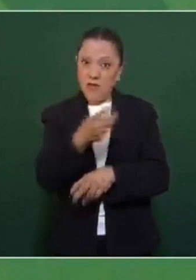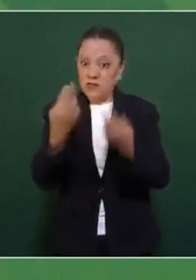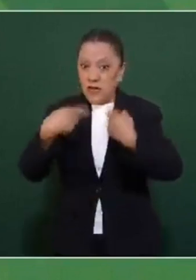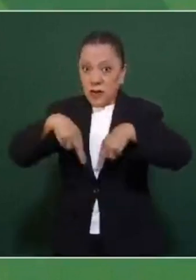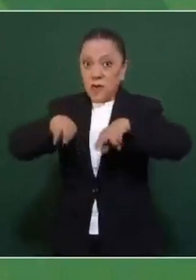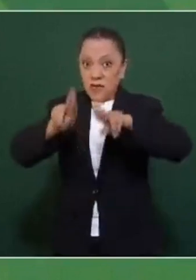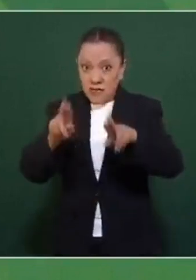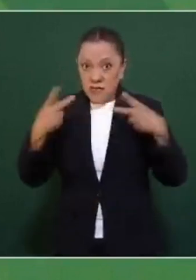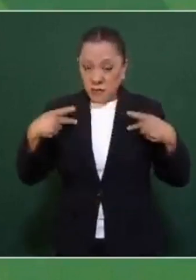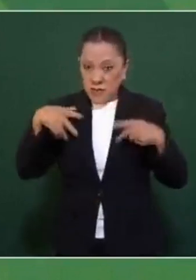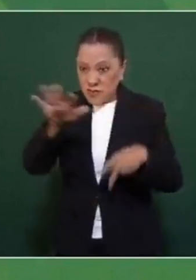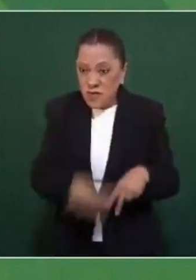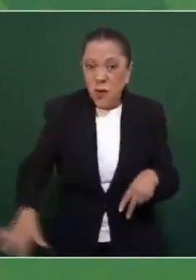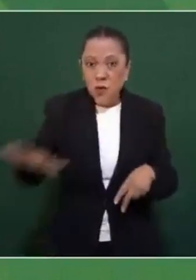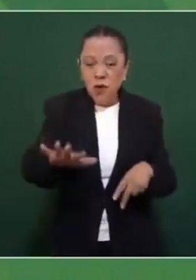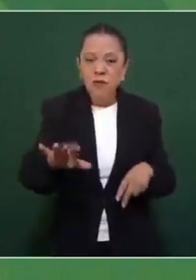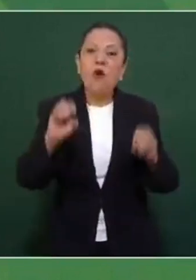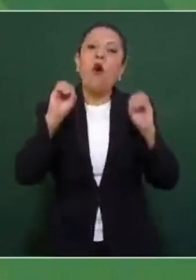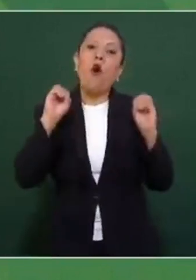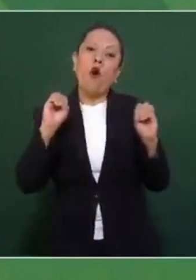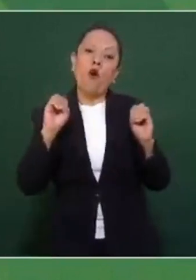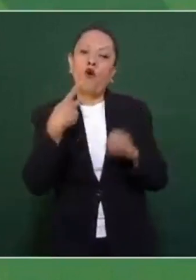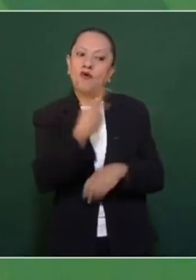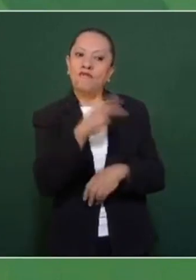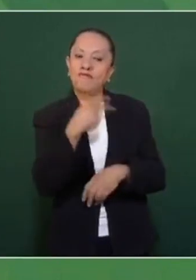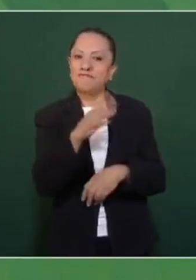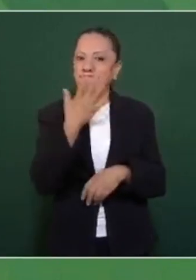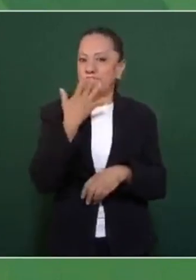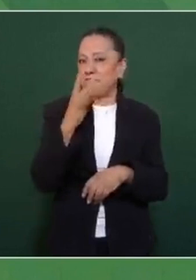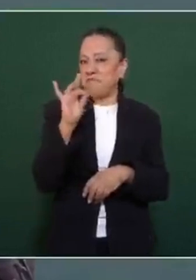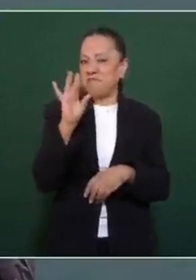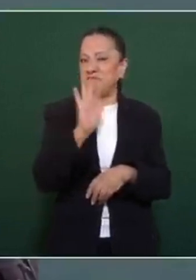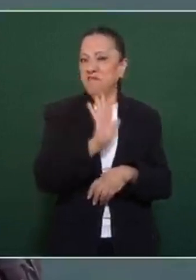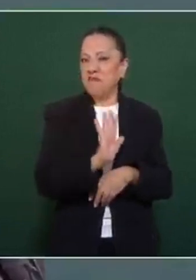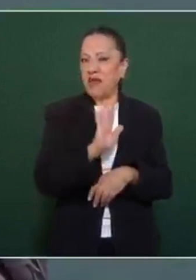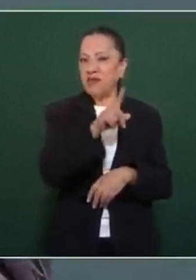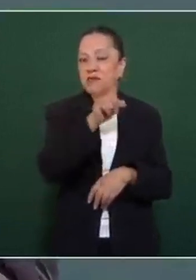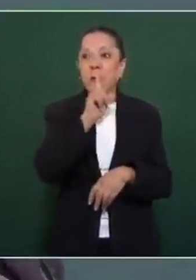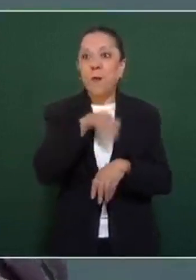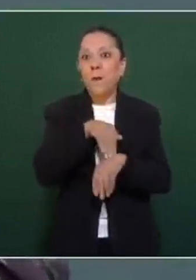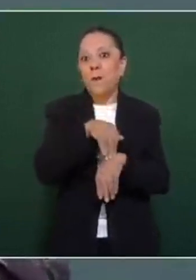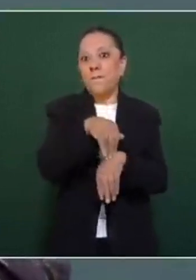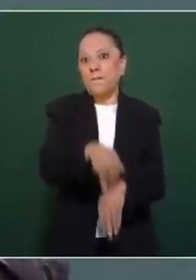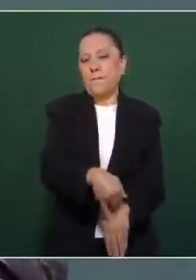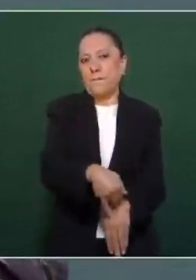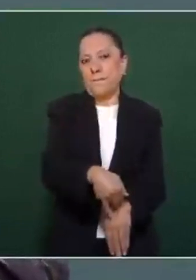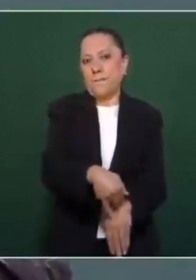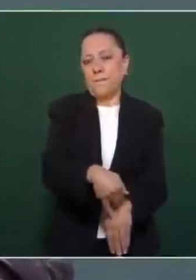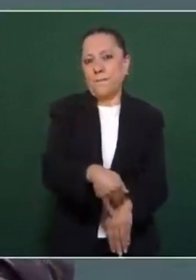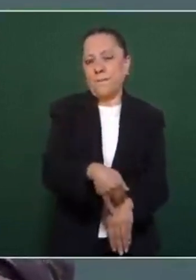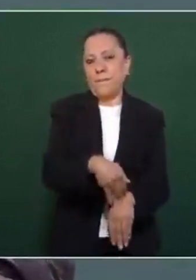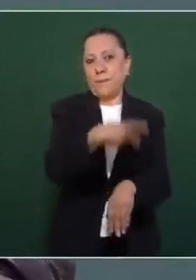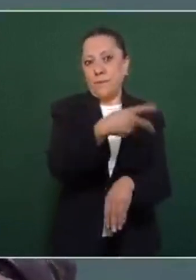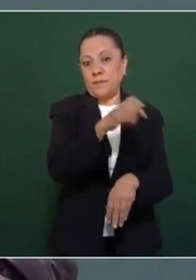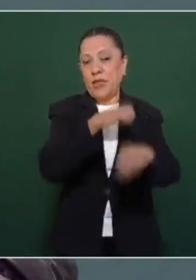o son simples representantes de las